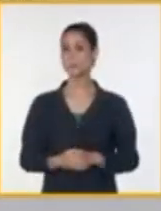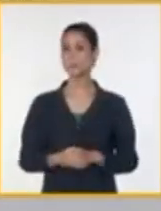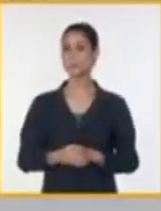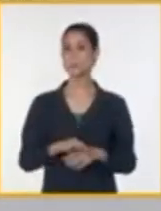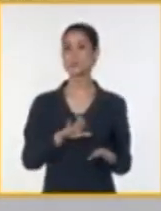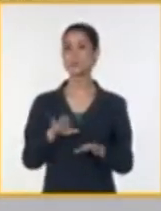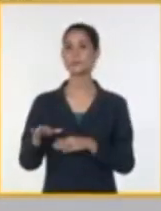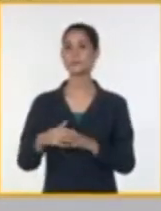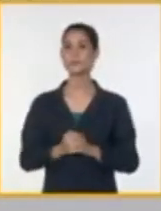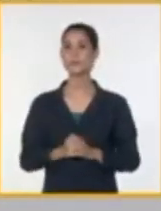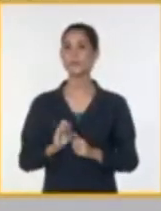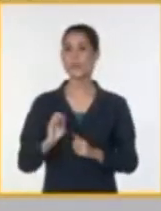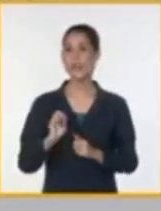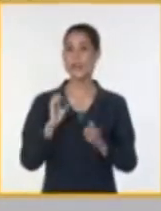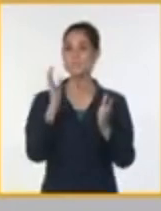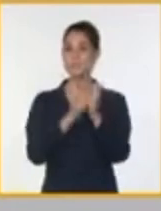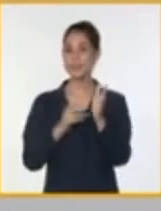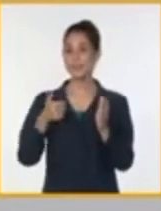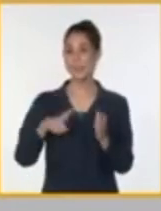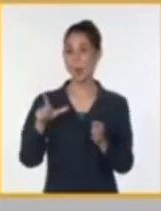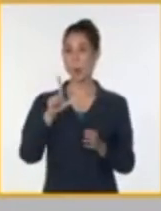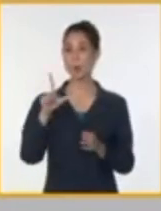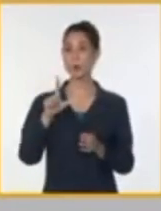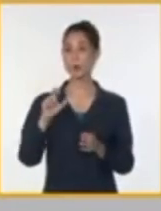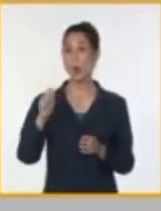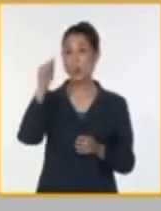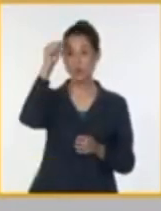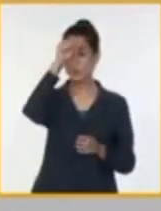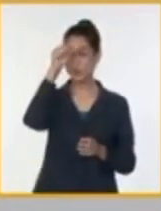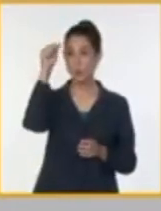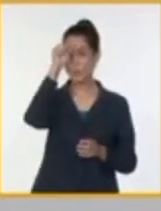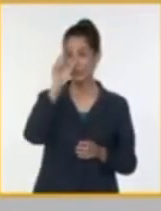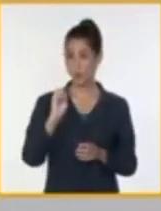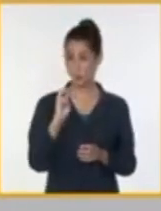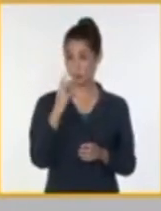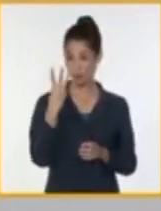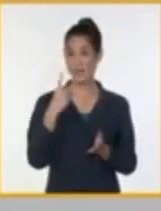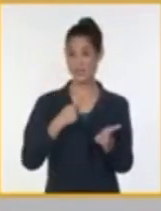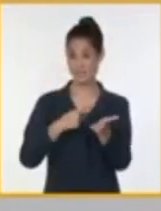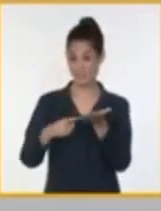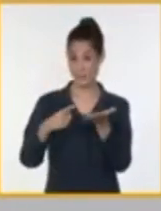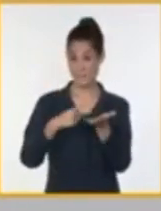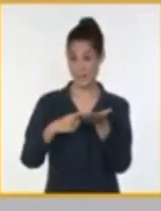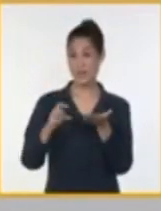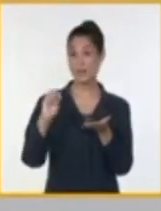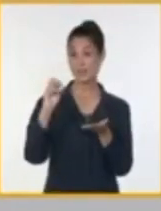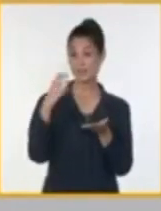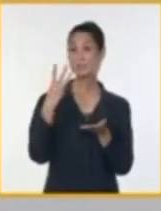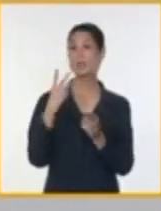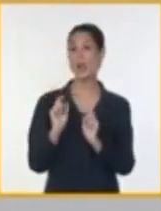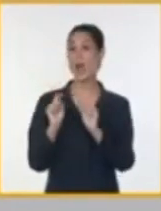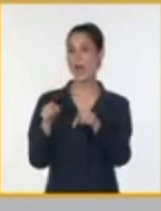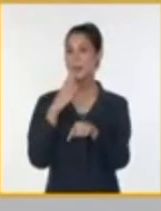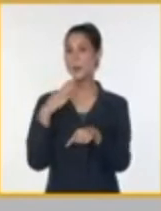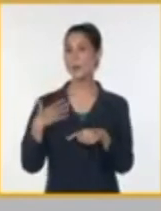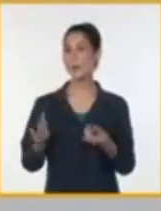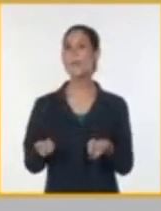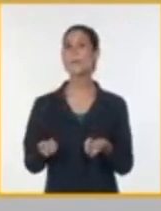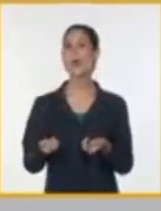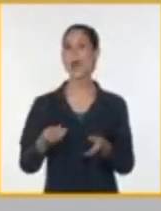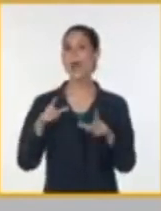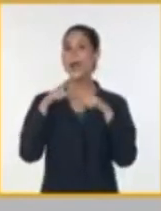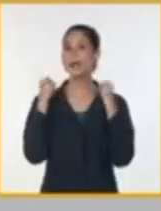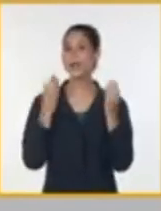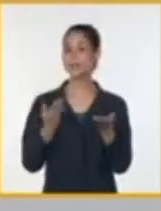domingo de julio y el segundo de agosto en todos los municipios, actividades integrales para los niños, o sea, con ofertas gastronómicas,